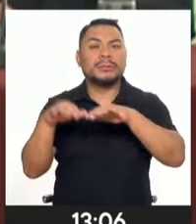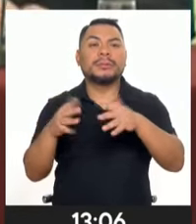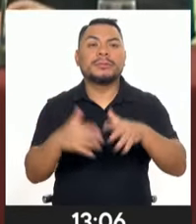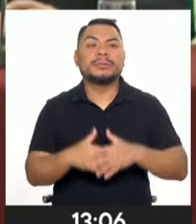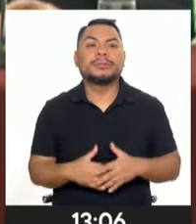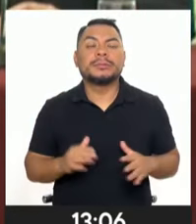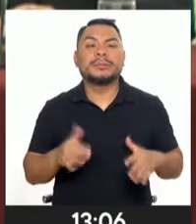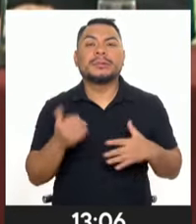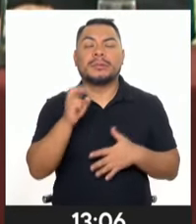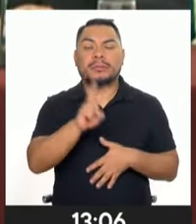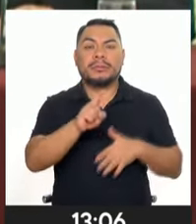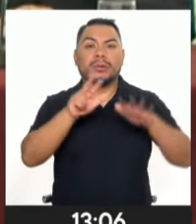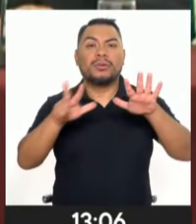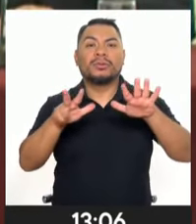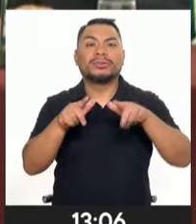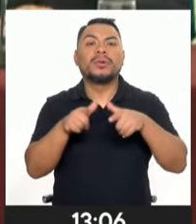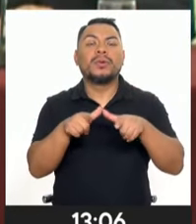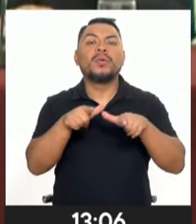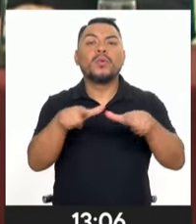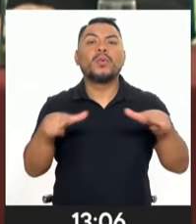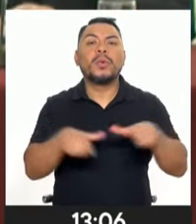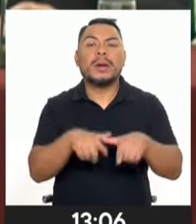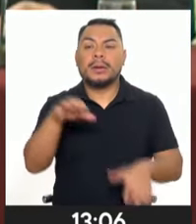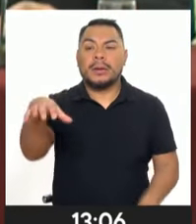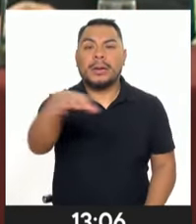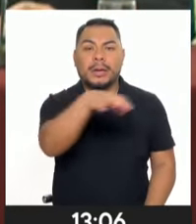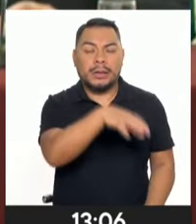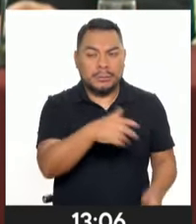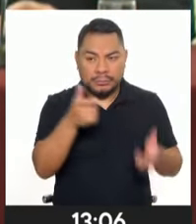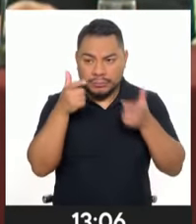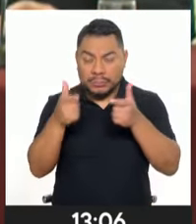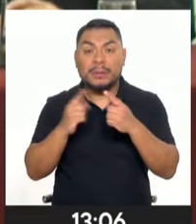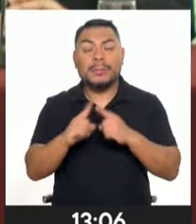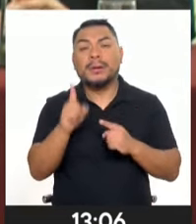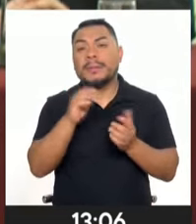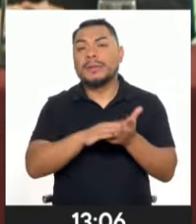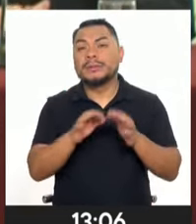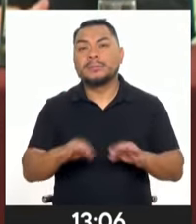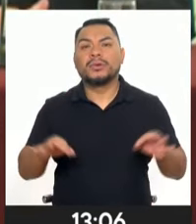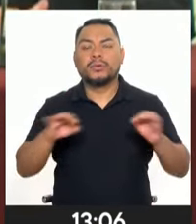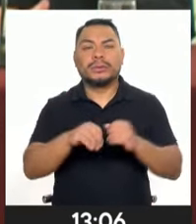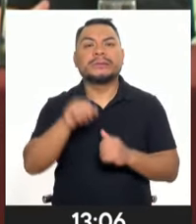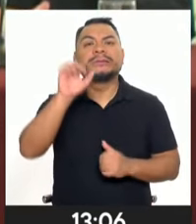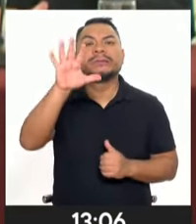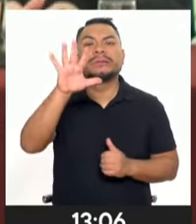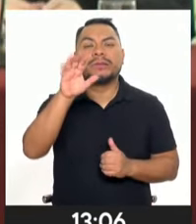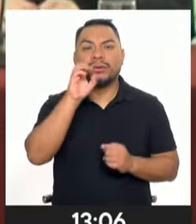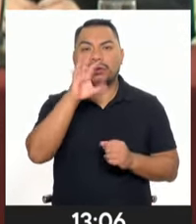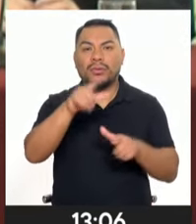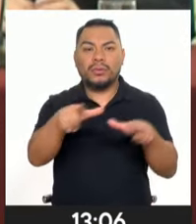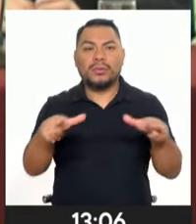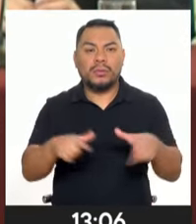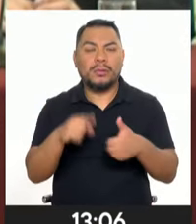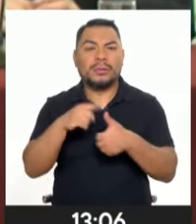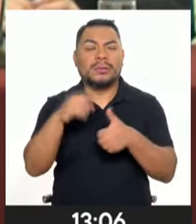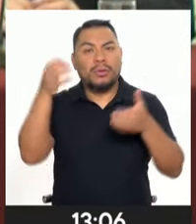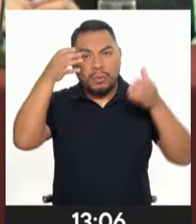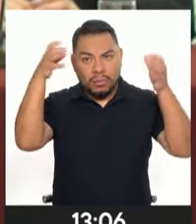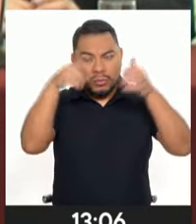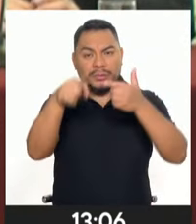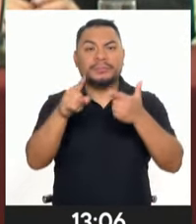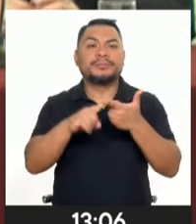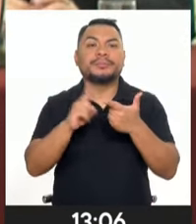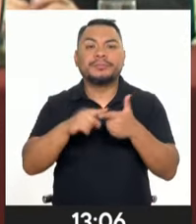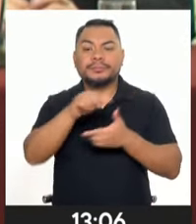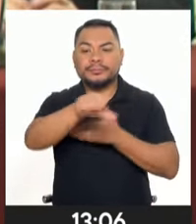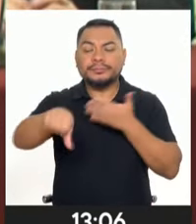Tenemos 28 puntos, pero los más importantes son los cinco que mencioné. Es el Congreso de la República, Plaza